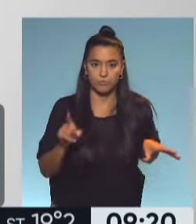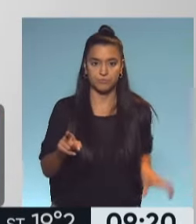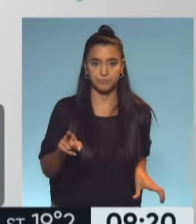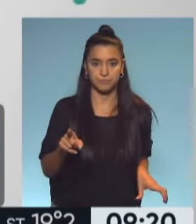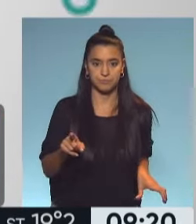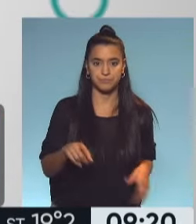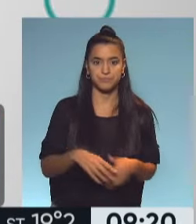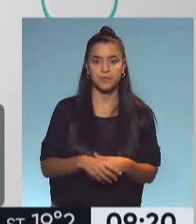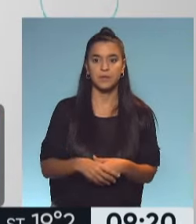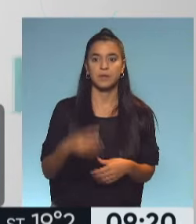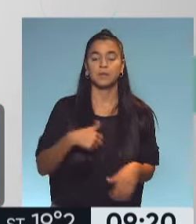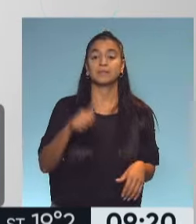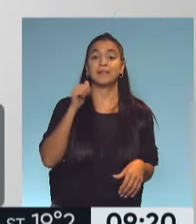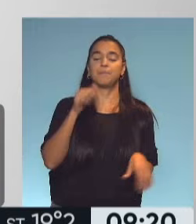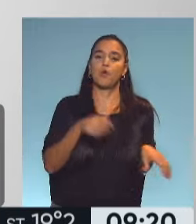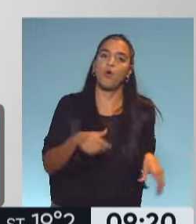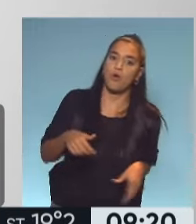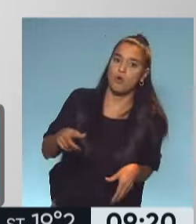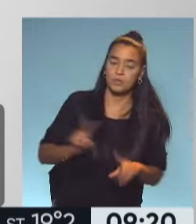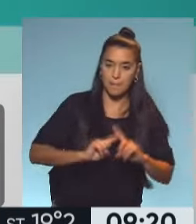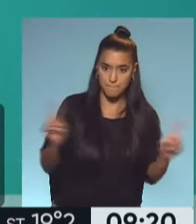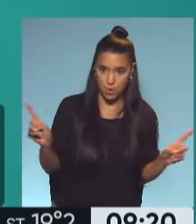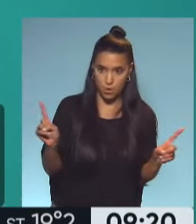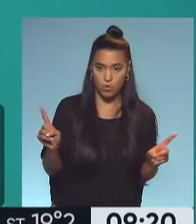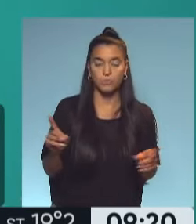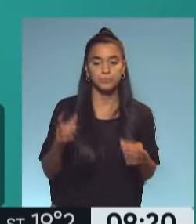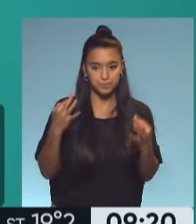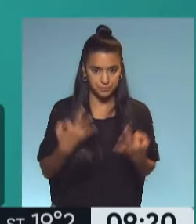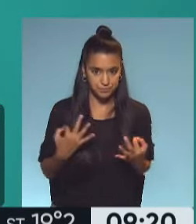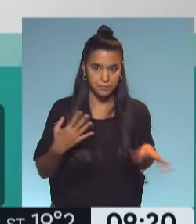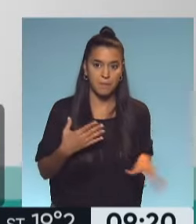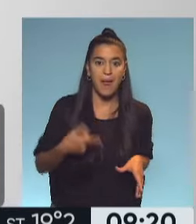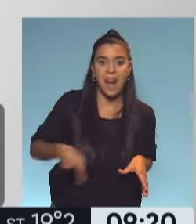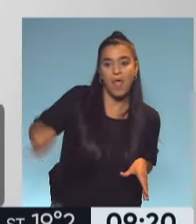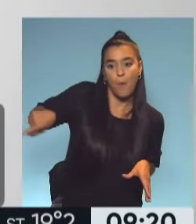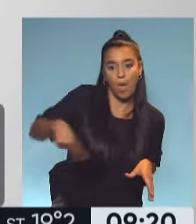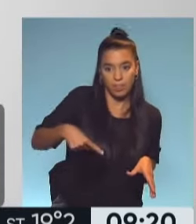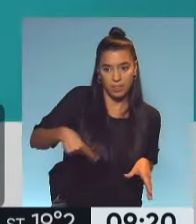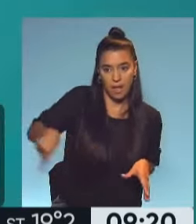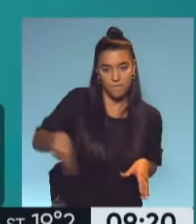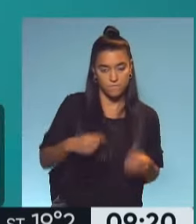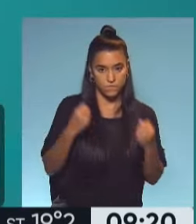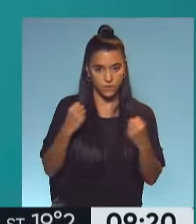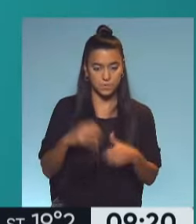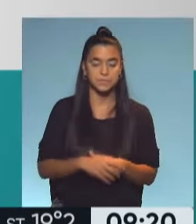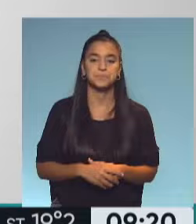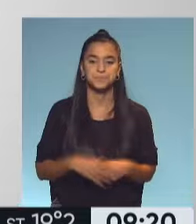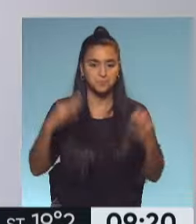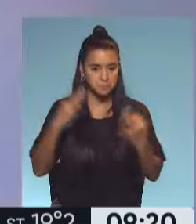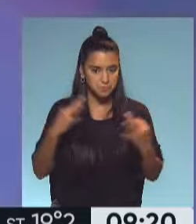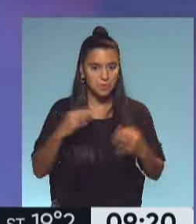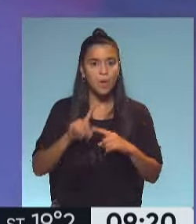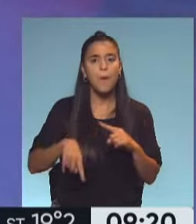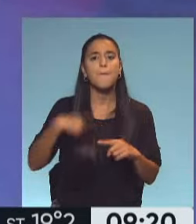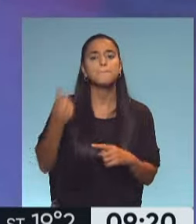esa compensación para atrás que decíamos antes en este ejercicio sería irse de costado para levantar la pierna si no tenemos fuerza en los glúteos. Bárbaro.